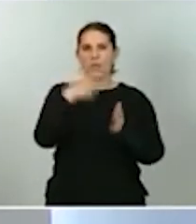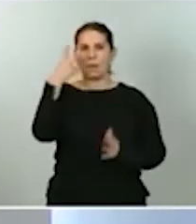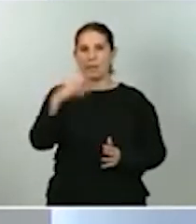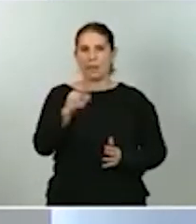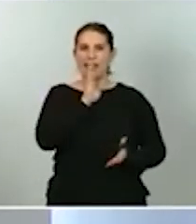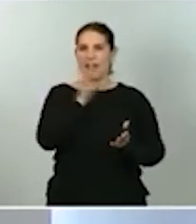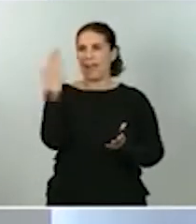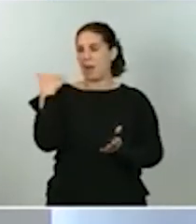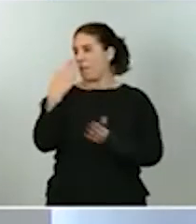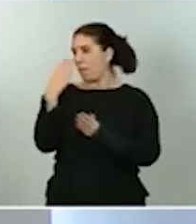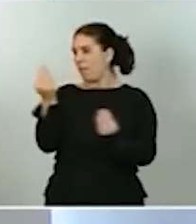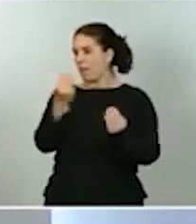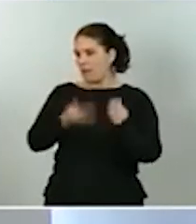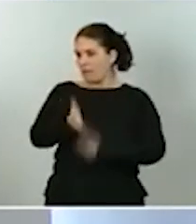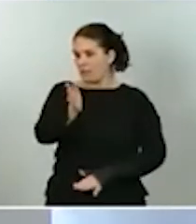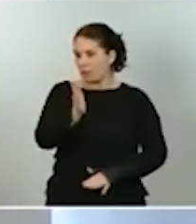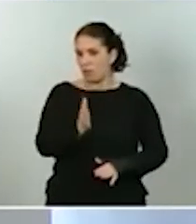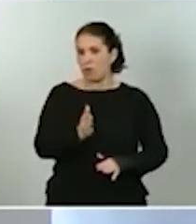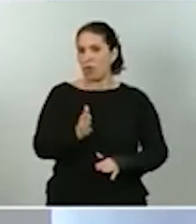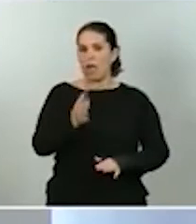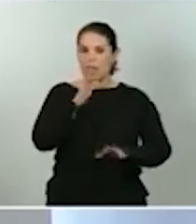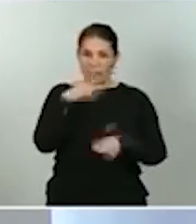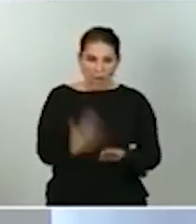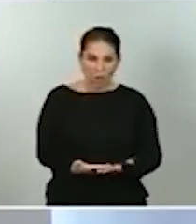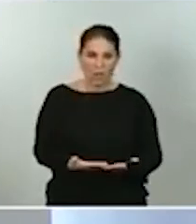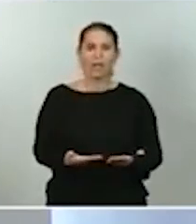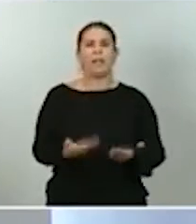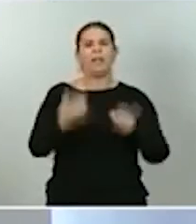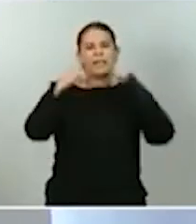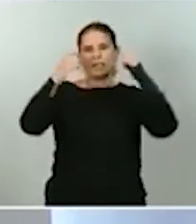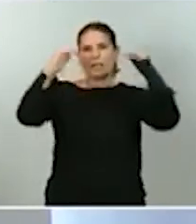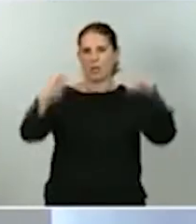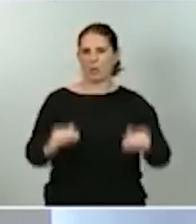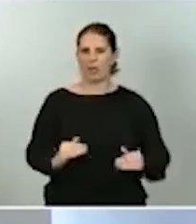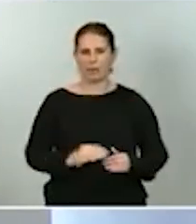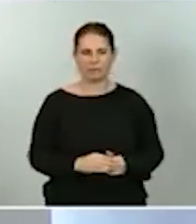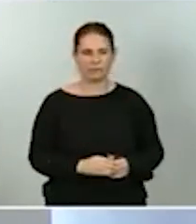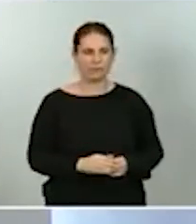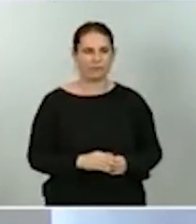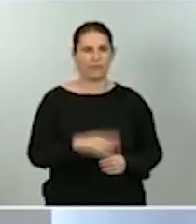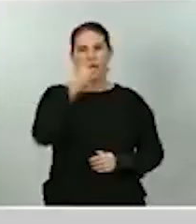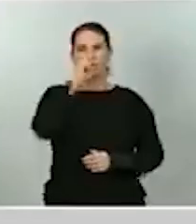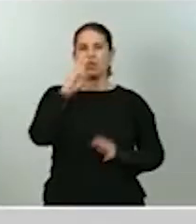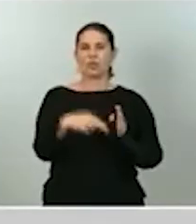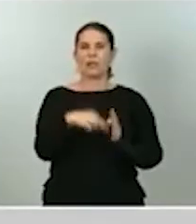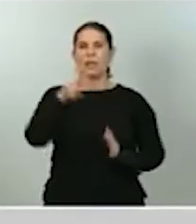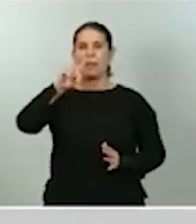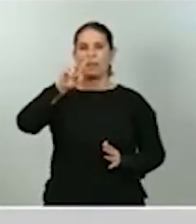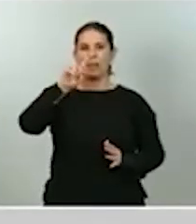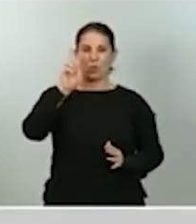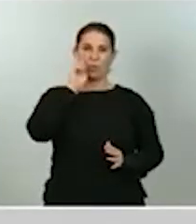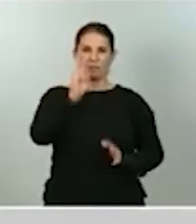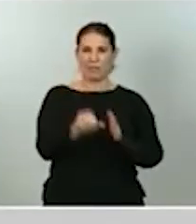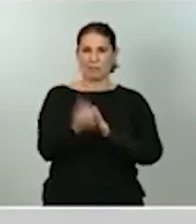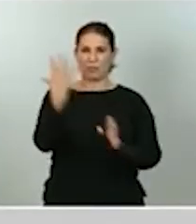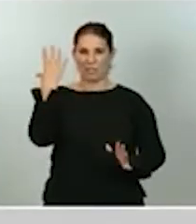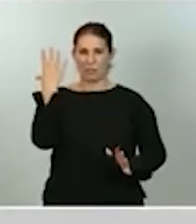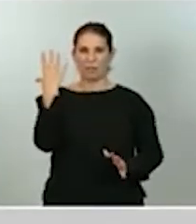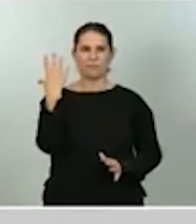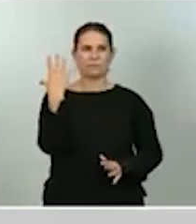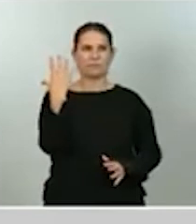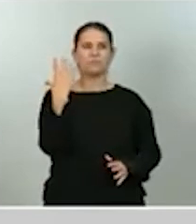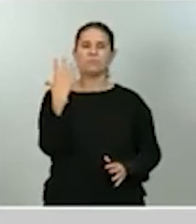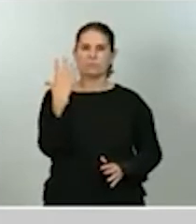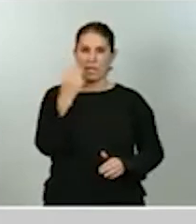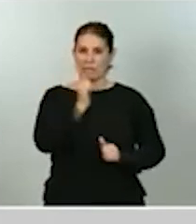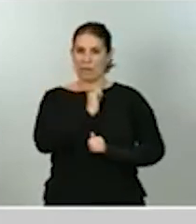hasta ahora. En cuanto a 2021, como ven en la diapositiva, esperamos una notable recuperación